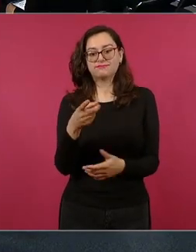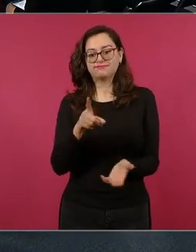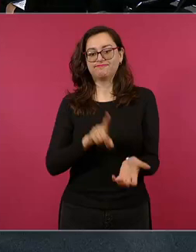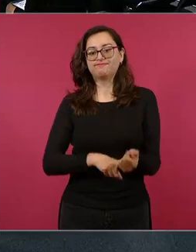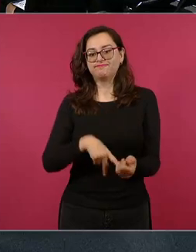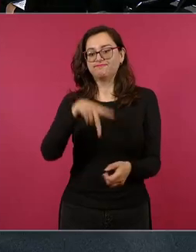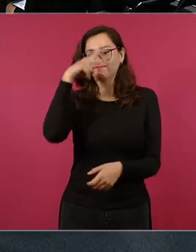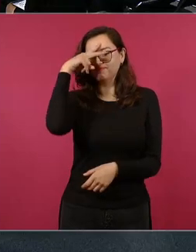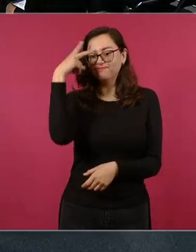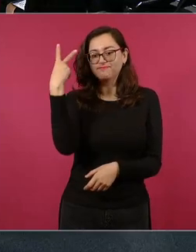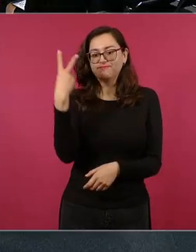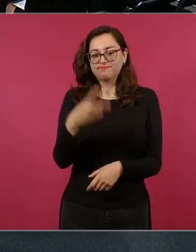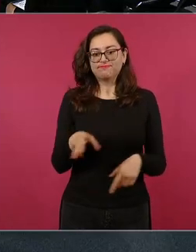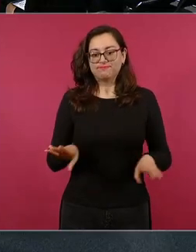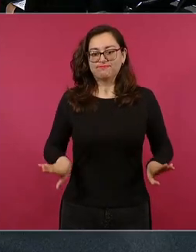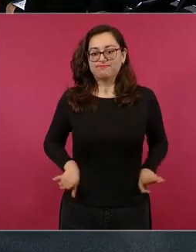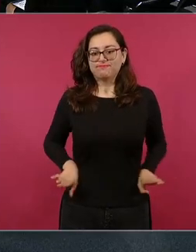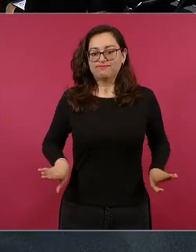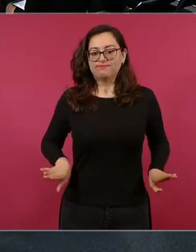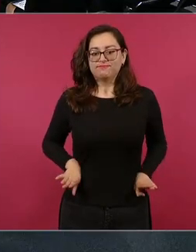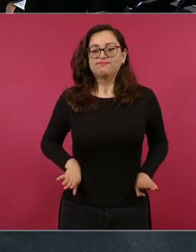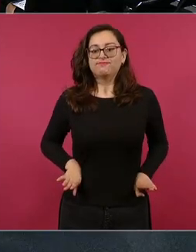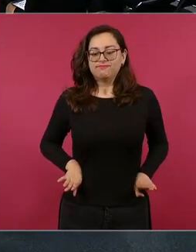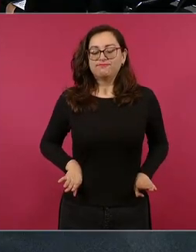eso somos los mexicanos